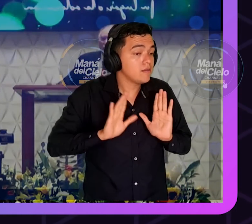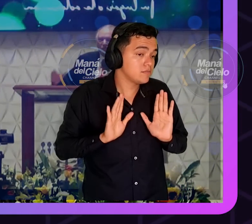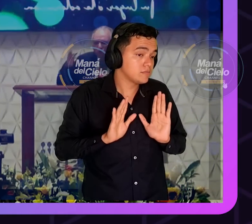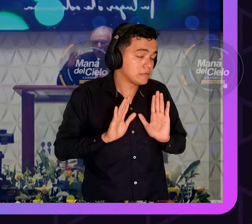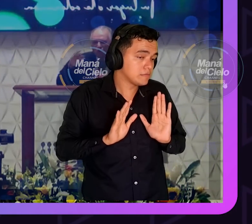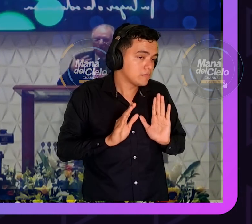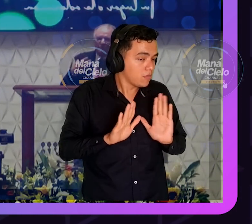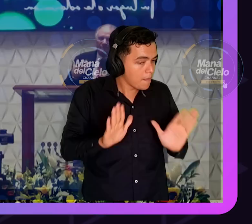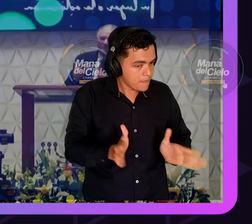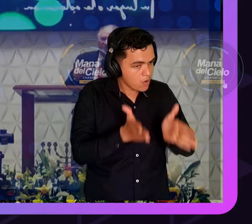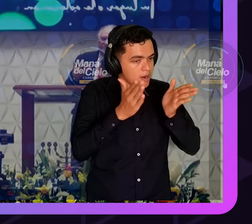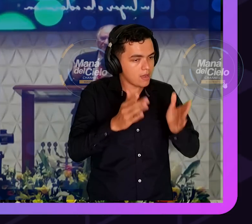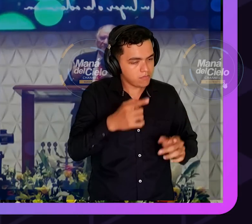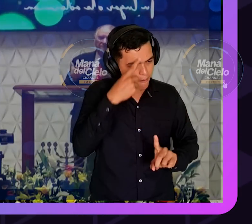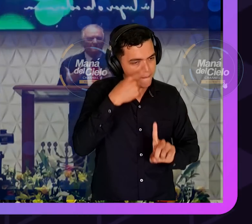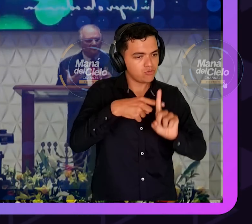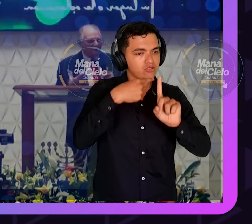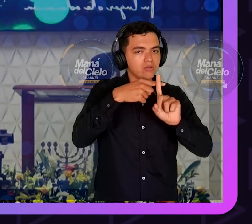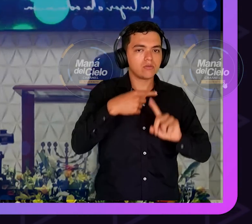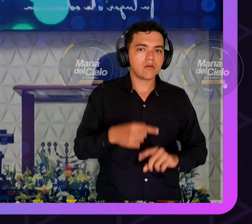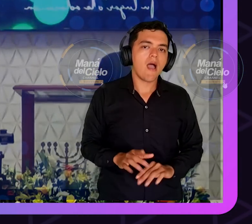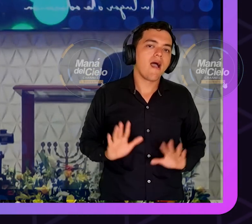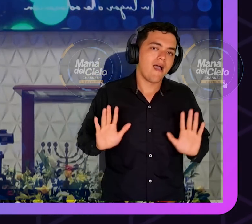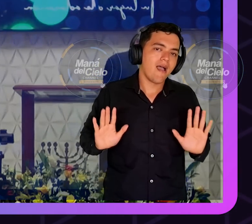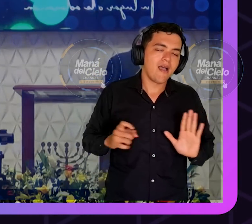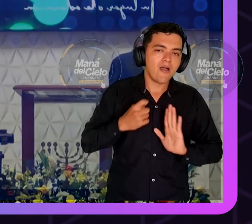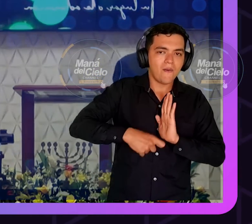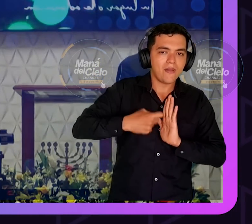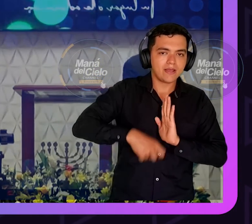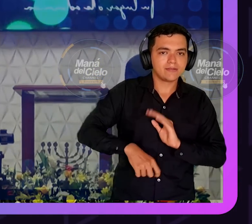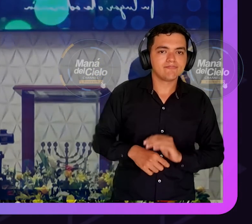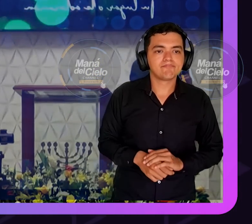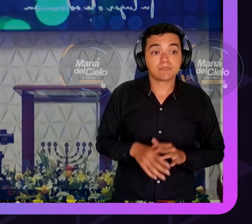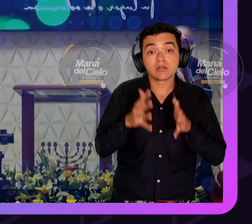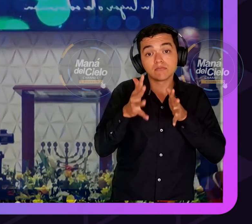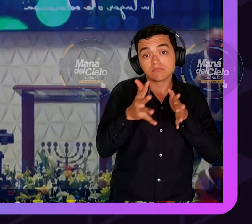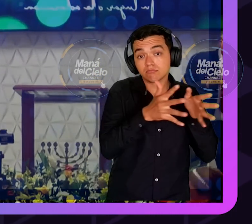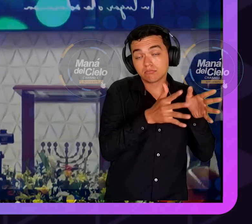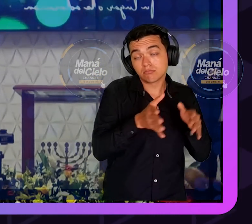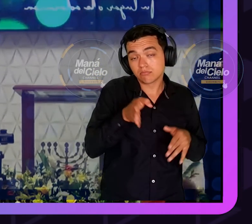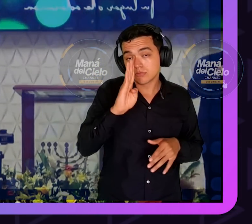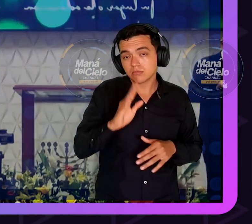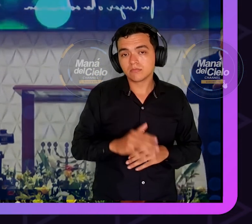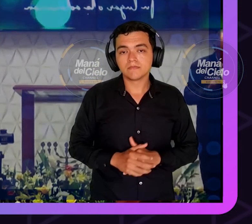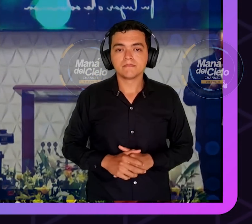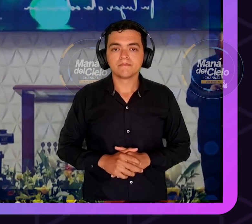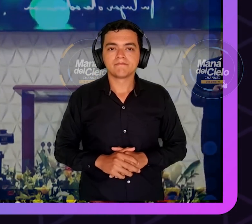Nosotros necesitamos eso. Y yo creo que el primer punto que tenemos que volver es a la palabra.